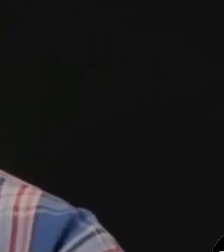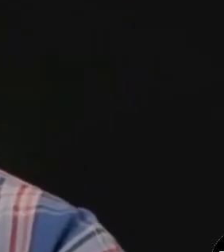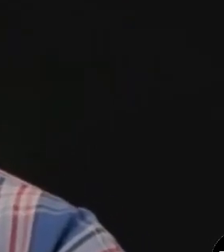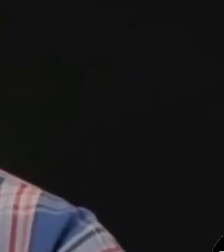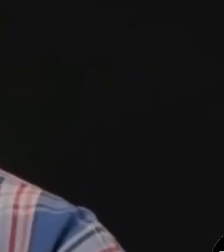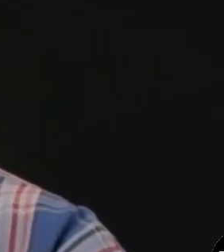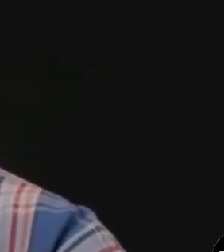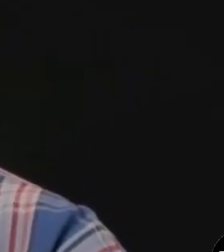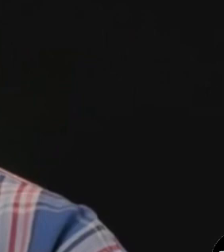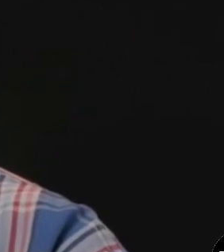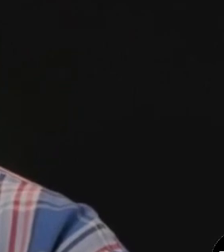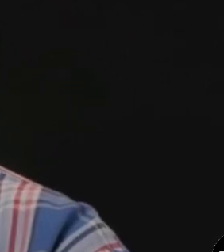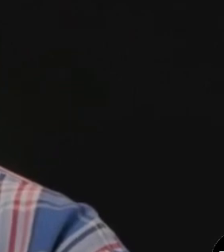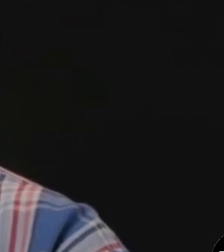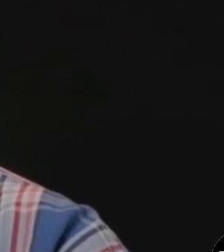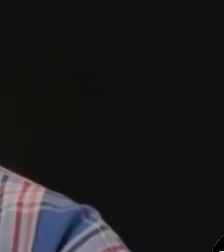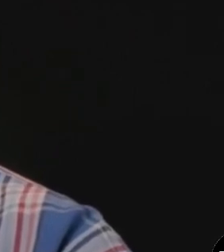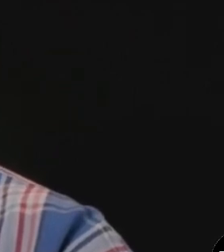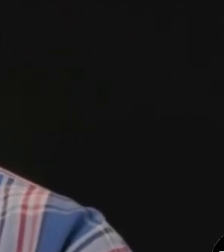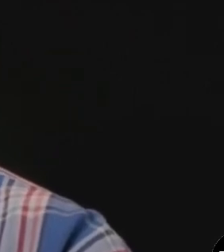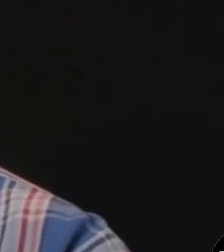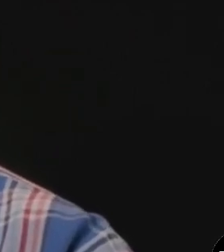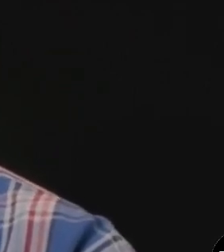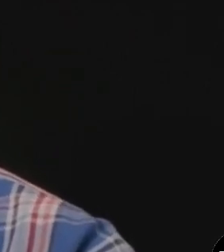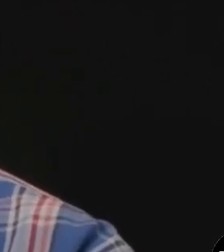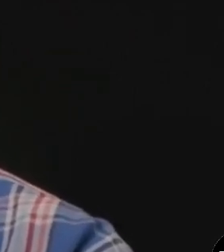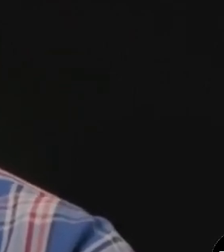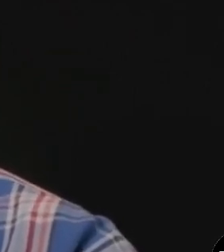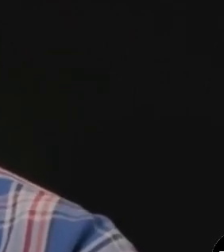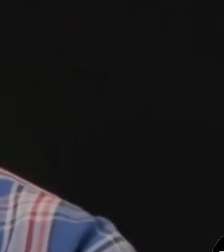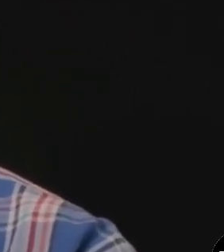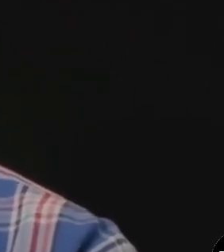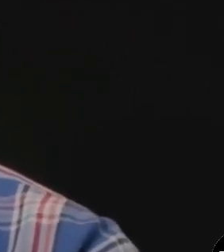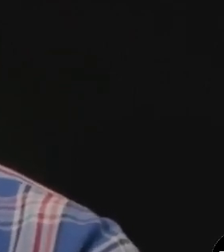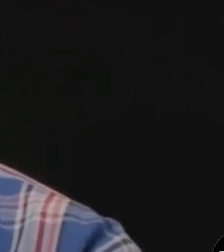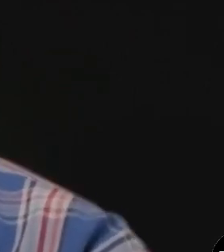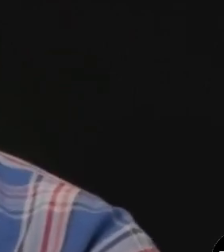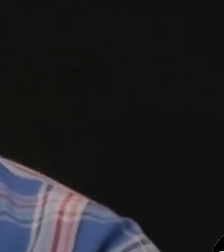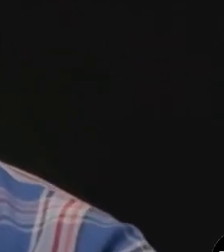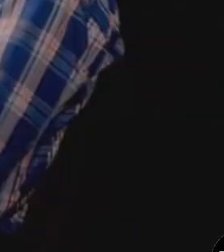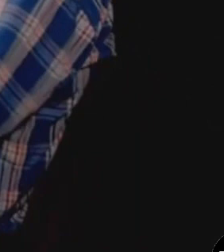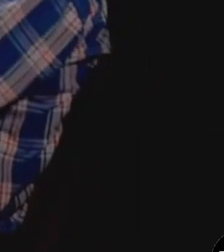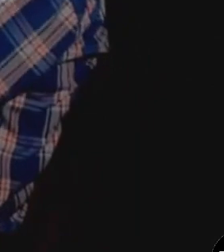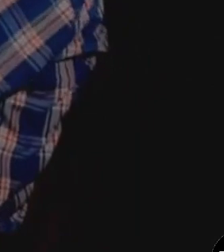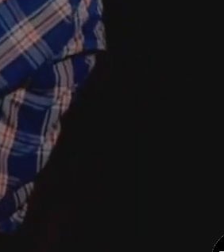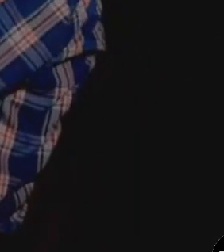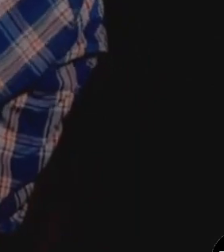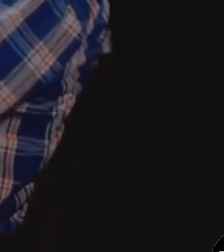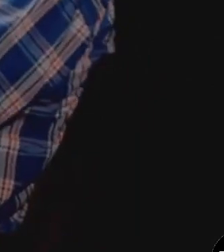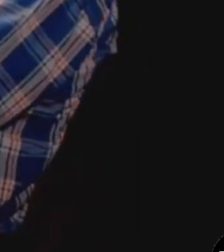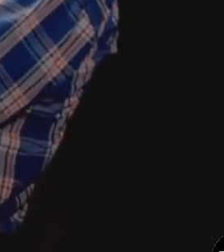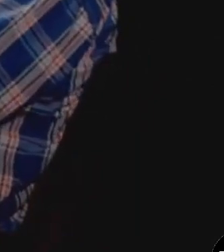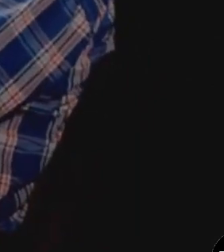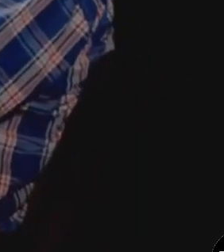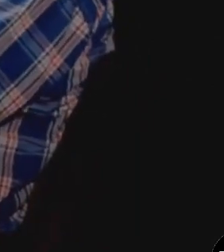¿Ese derecho, entonces, debe ser restituido después del 2024? Sin duda, sin duda. Igual que la libertad en la cuestión de sueldos y salarios